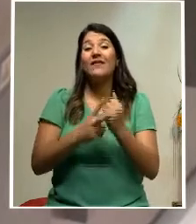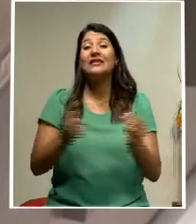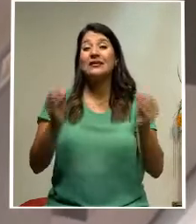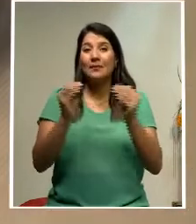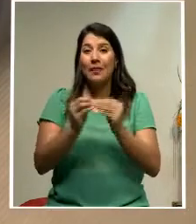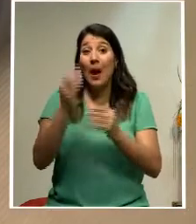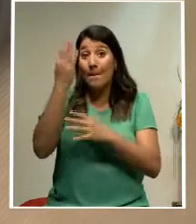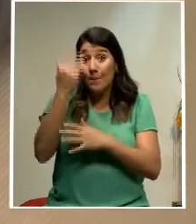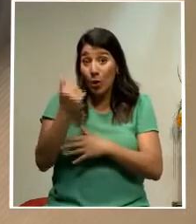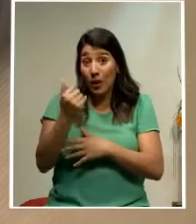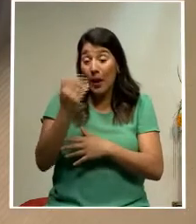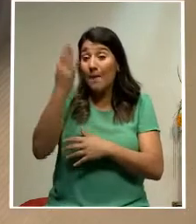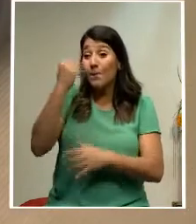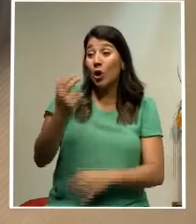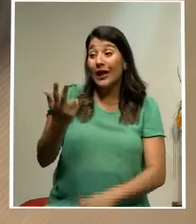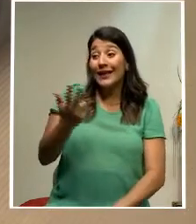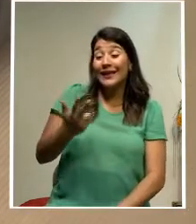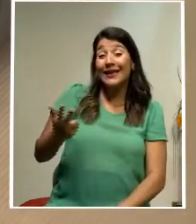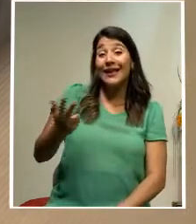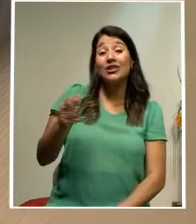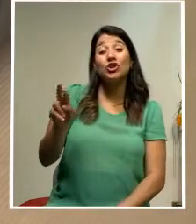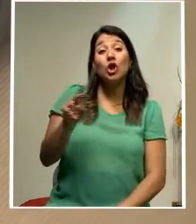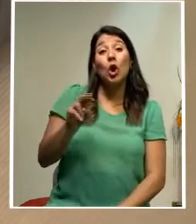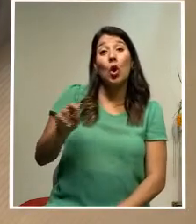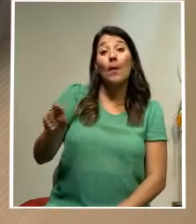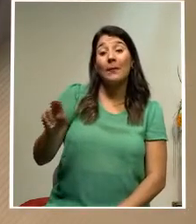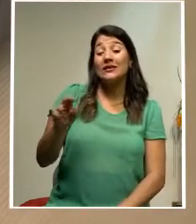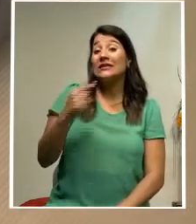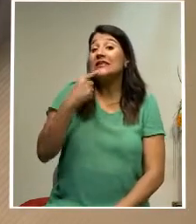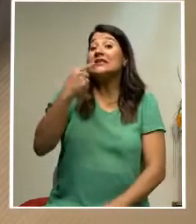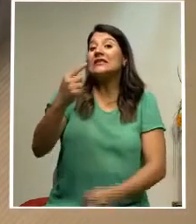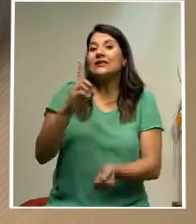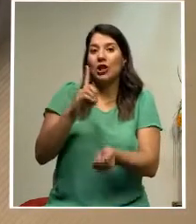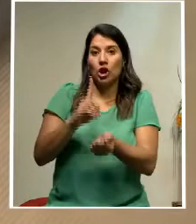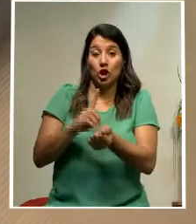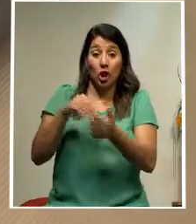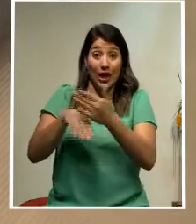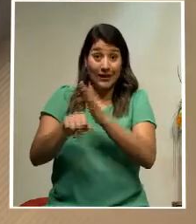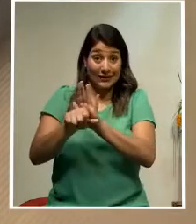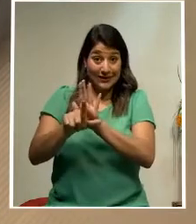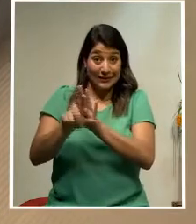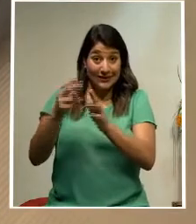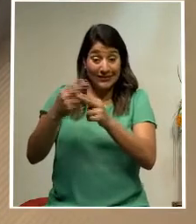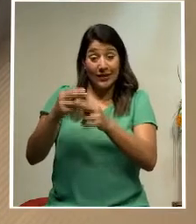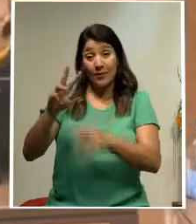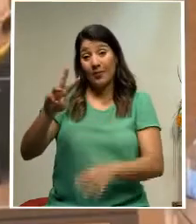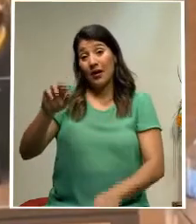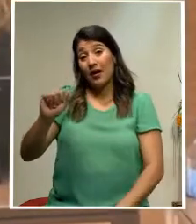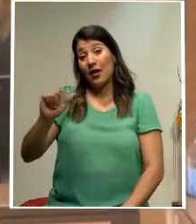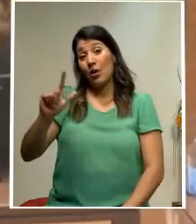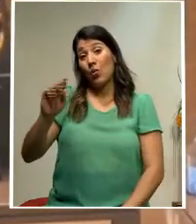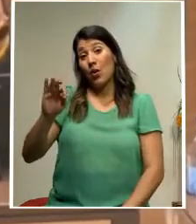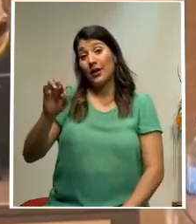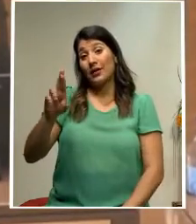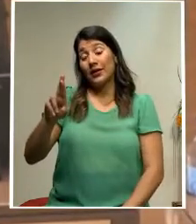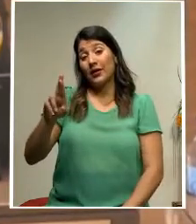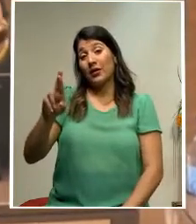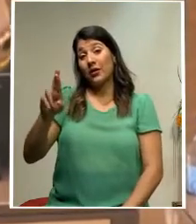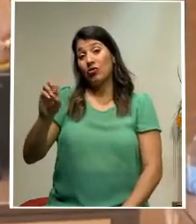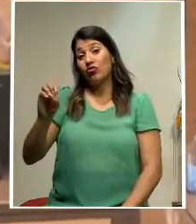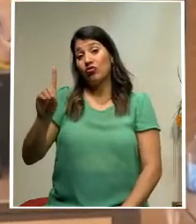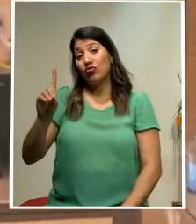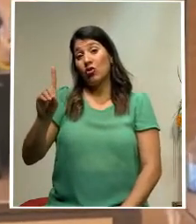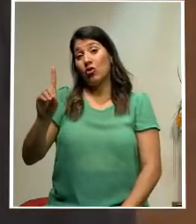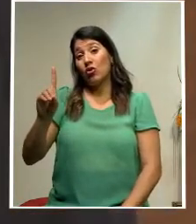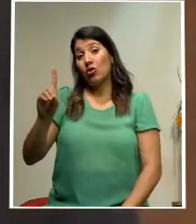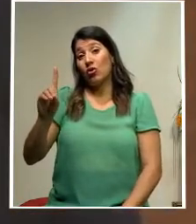tres de sus compañeros diputados que según el doctor de la Asamblea Legislativa, a Walter Rodríguez, se niegan a